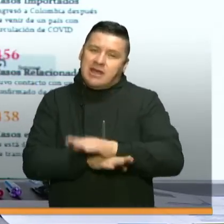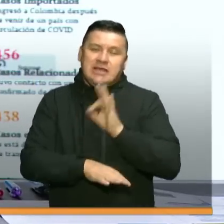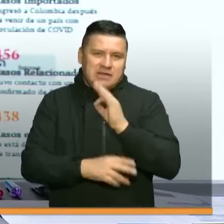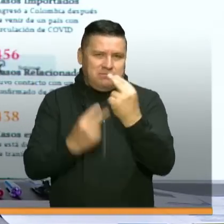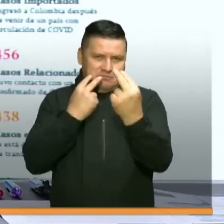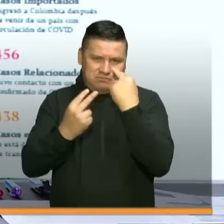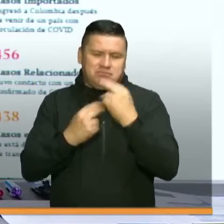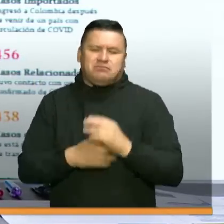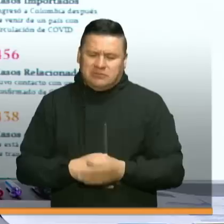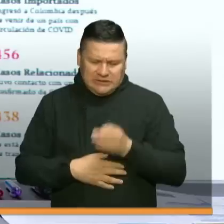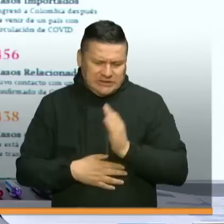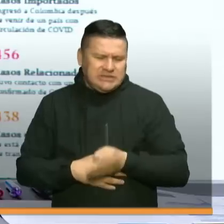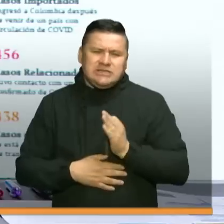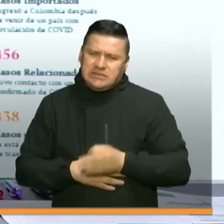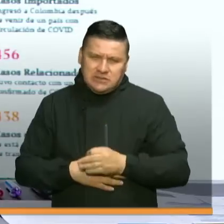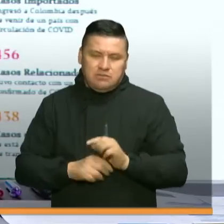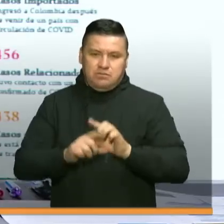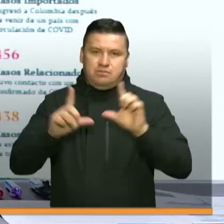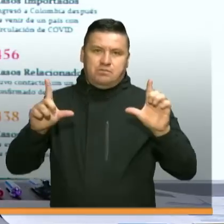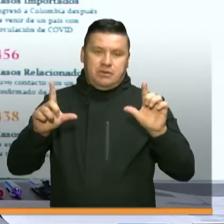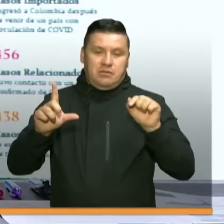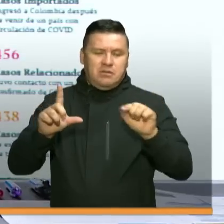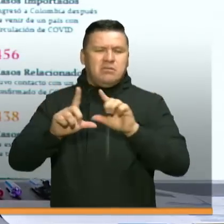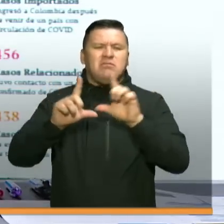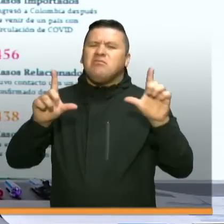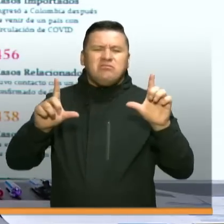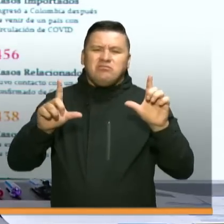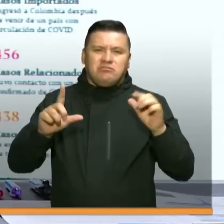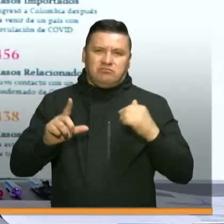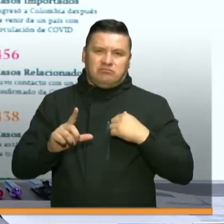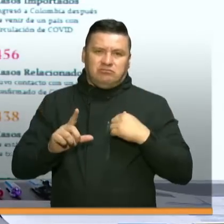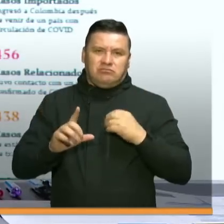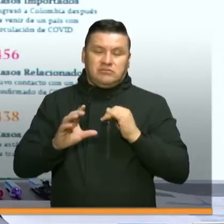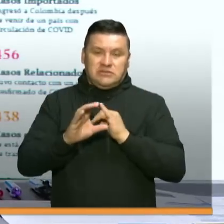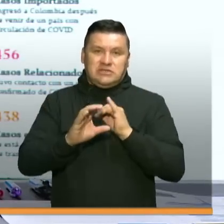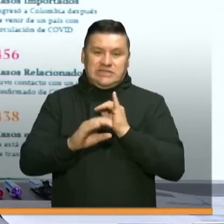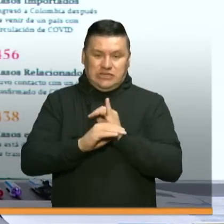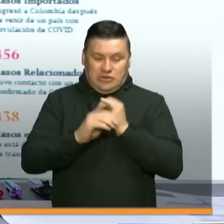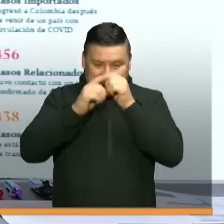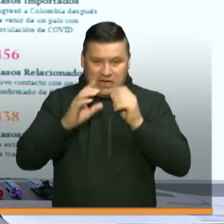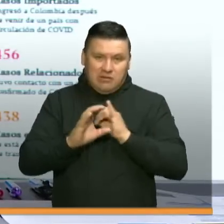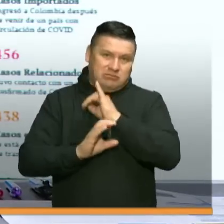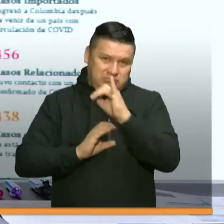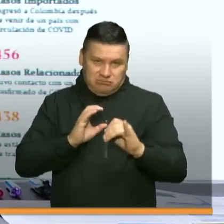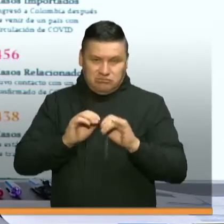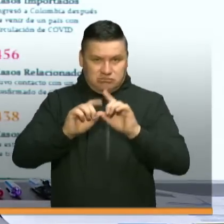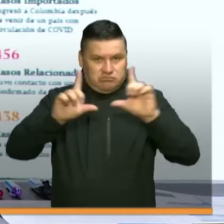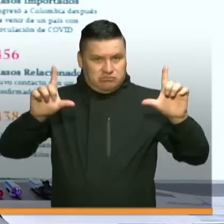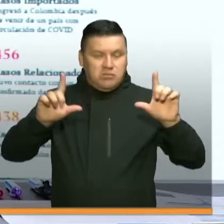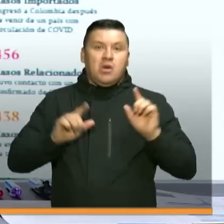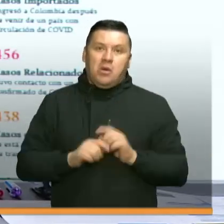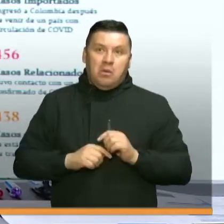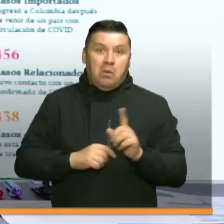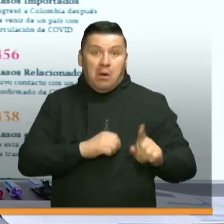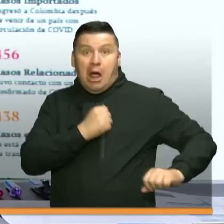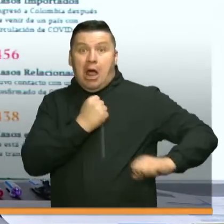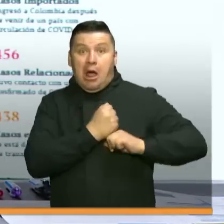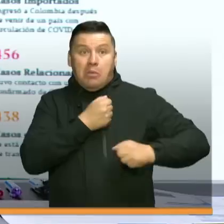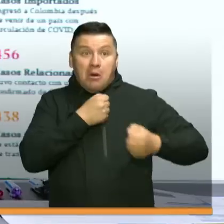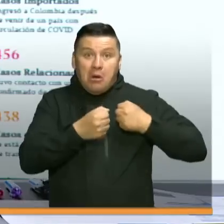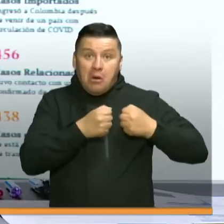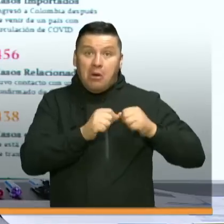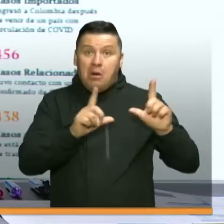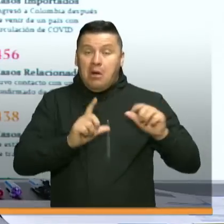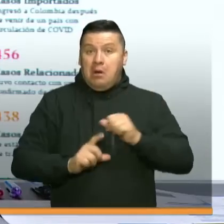en el programa que nosotros estamos emitiendo a través de nuestros canales institucionales y donde hemos tenido también un respaldo los medios de